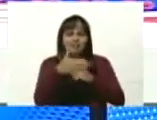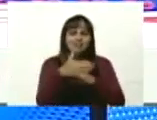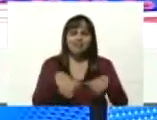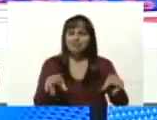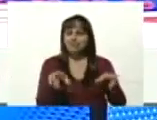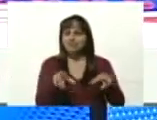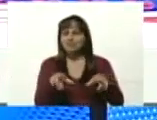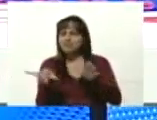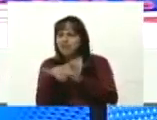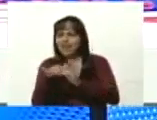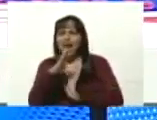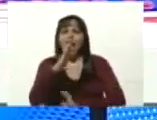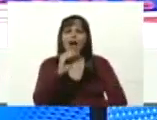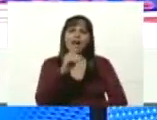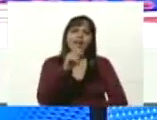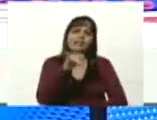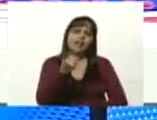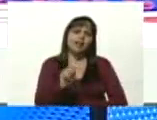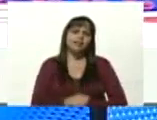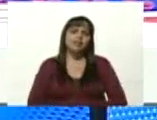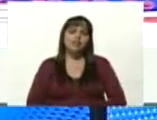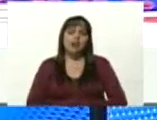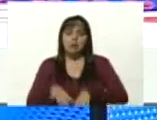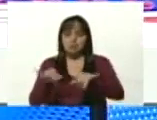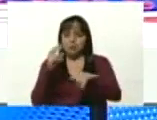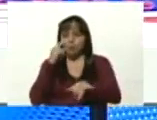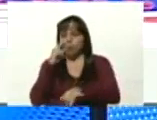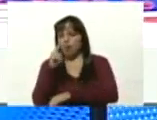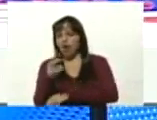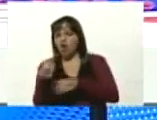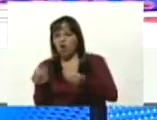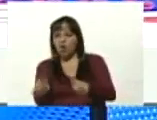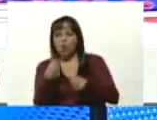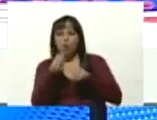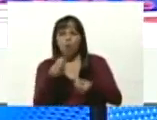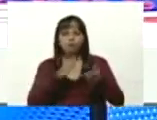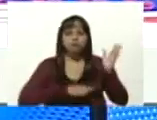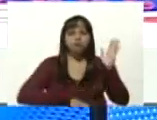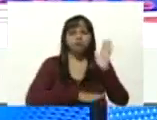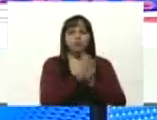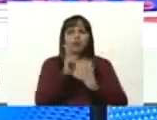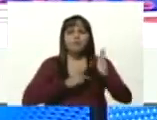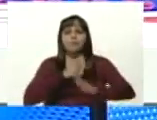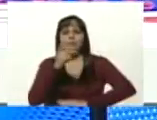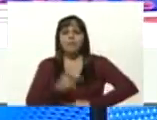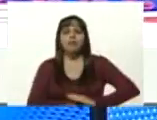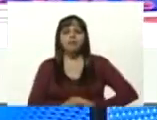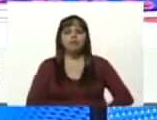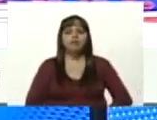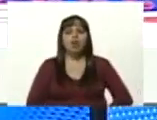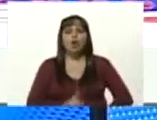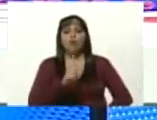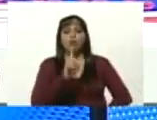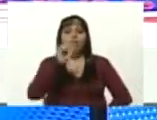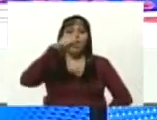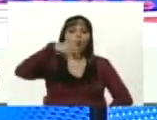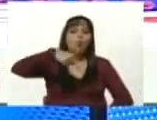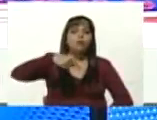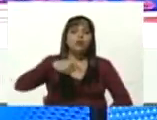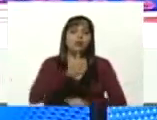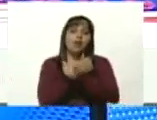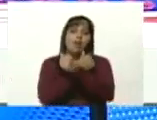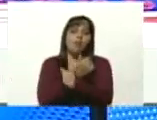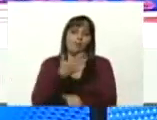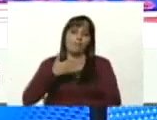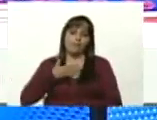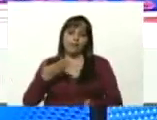vamos precisamente a ver cómo se desarrolla el plan una gota de amor para